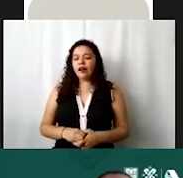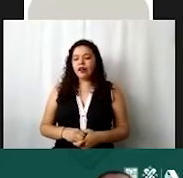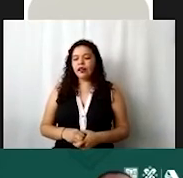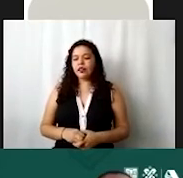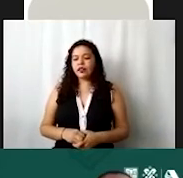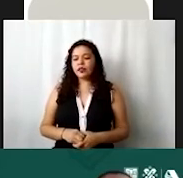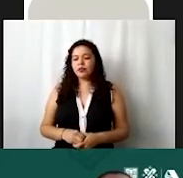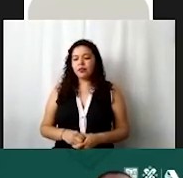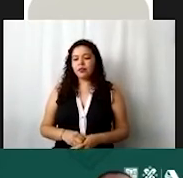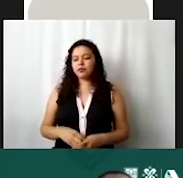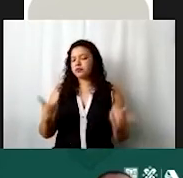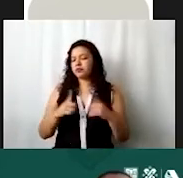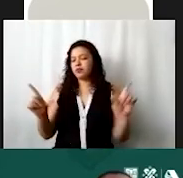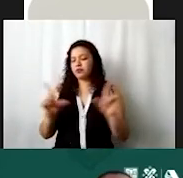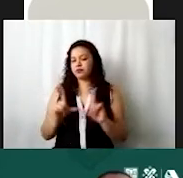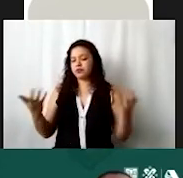listo entonces